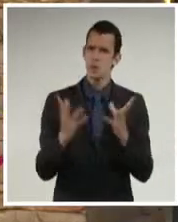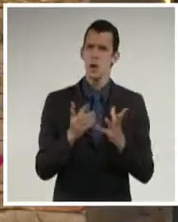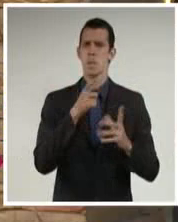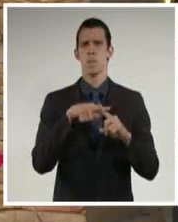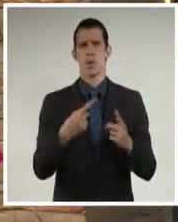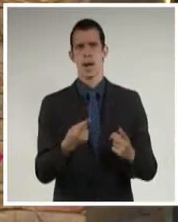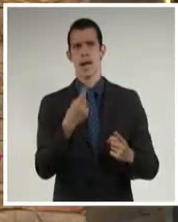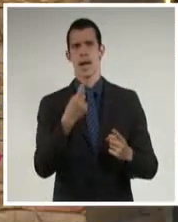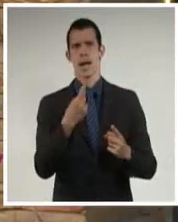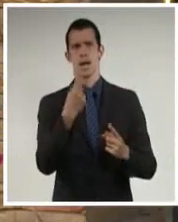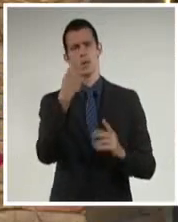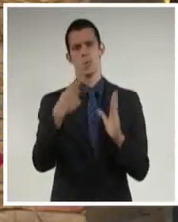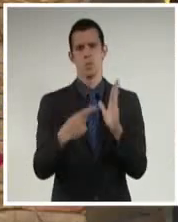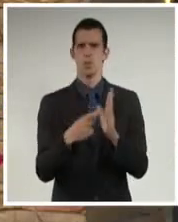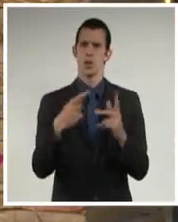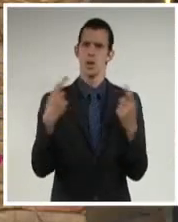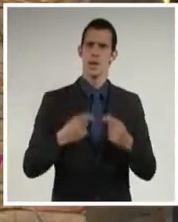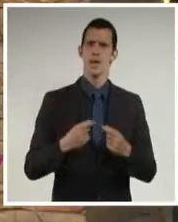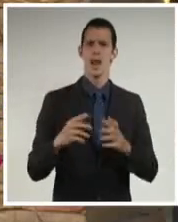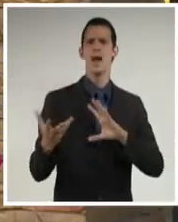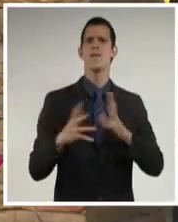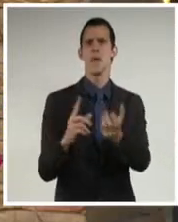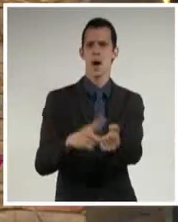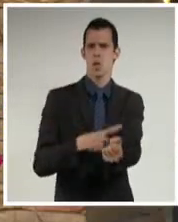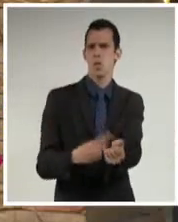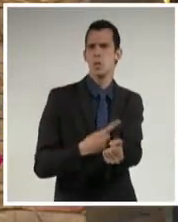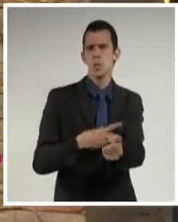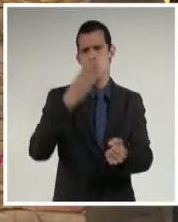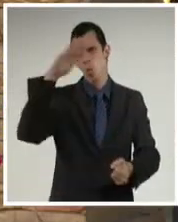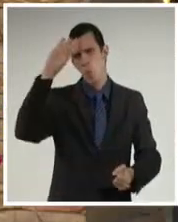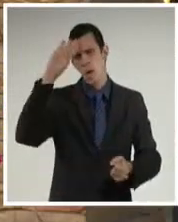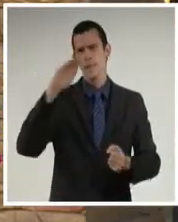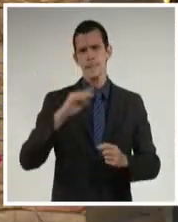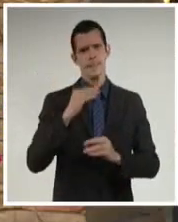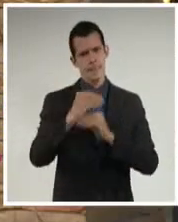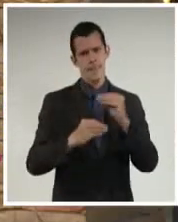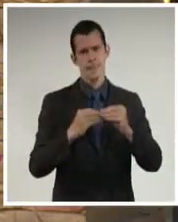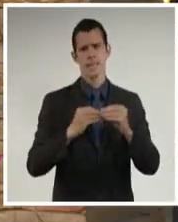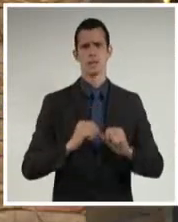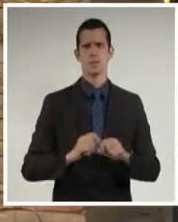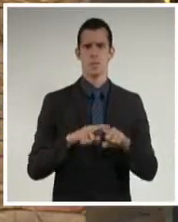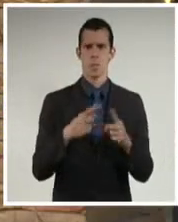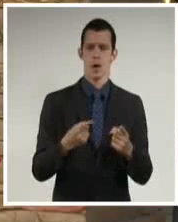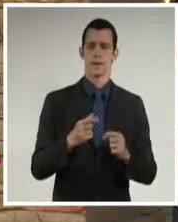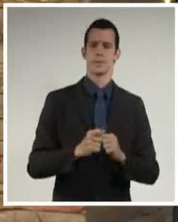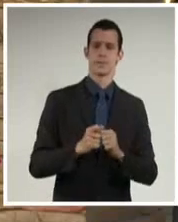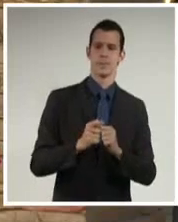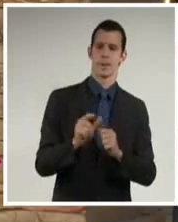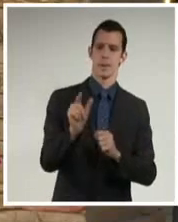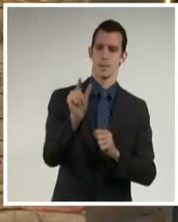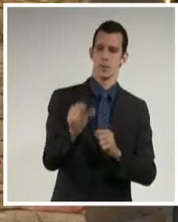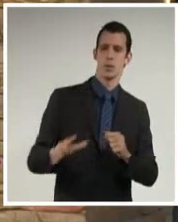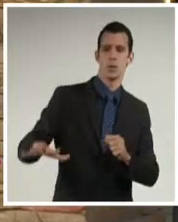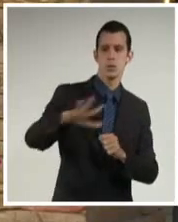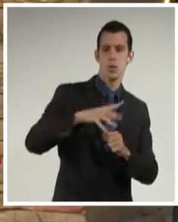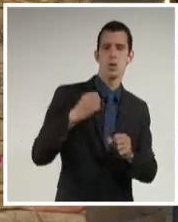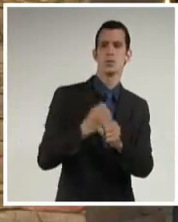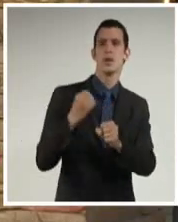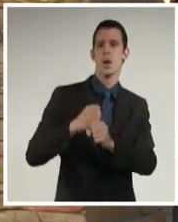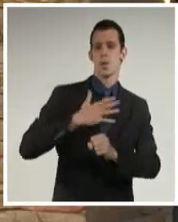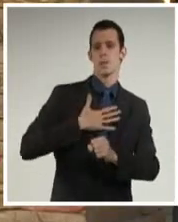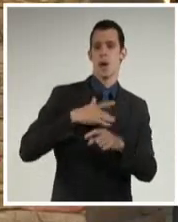empresariales al estilo cubano, que la situación, la coyuntura, los